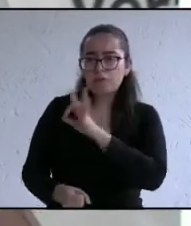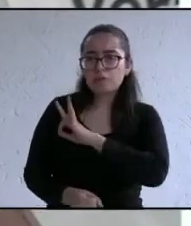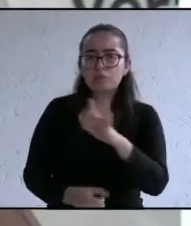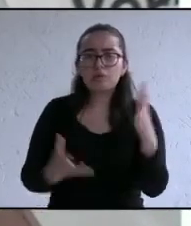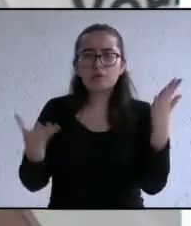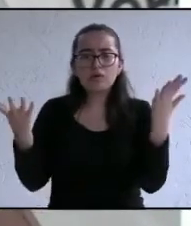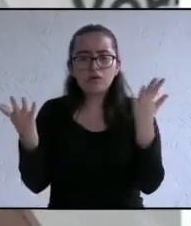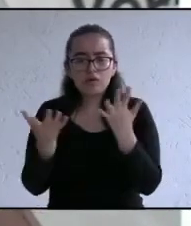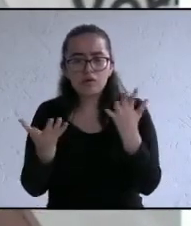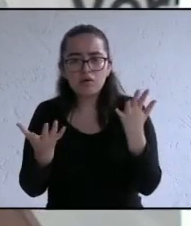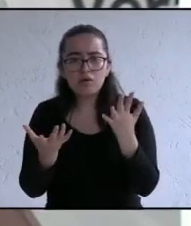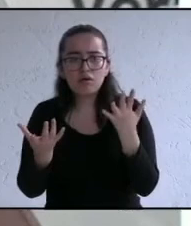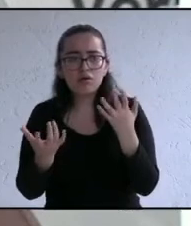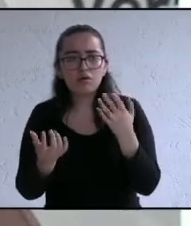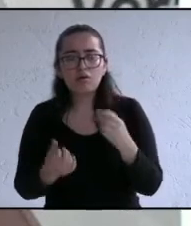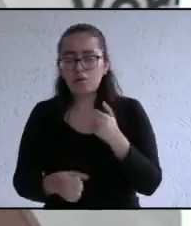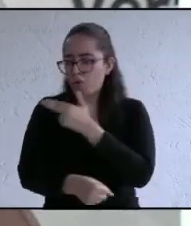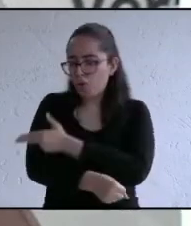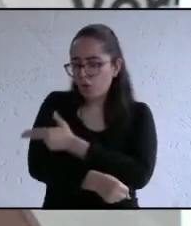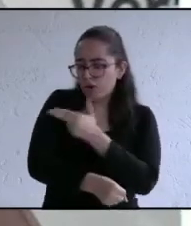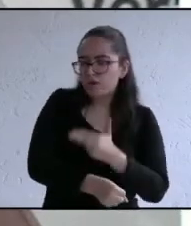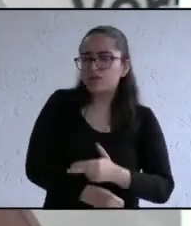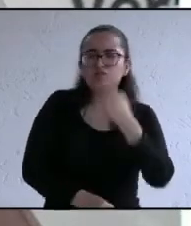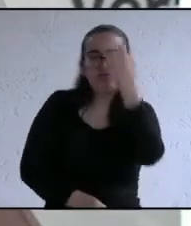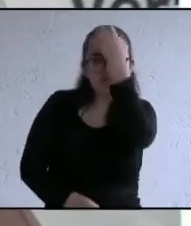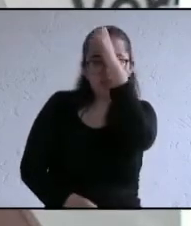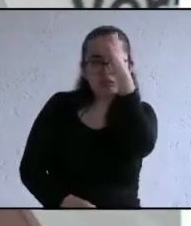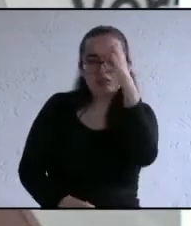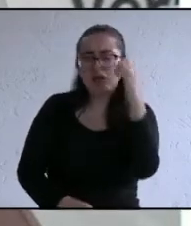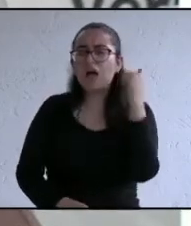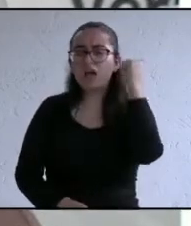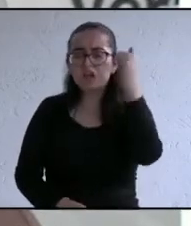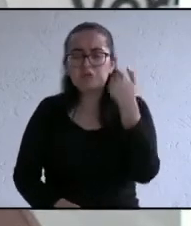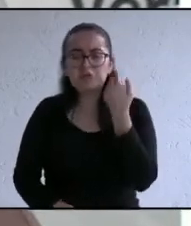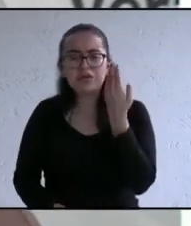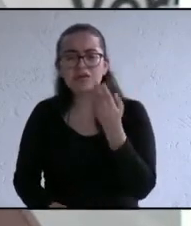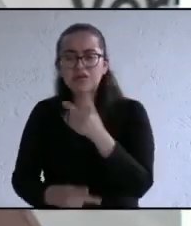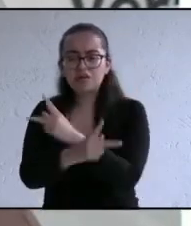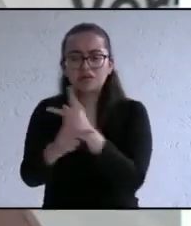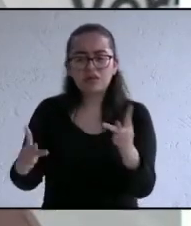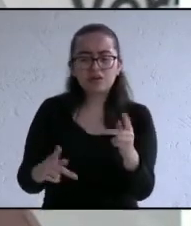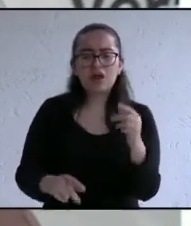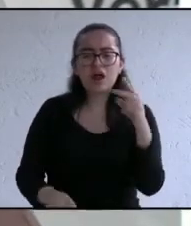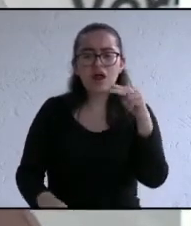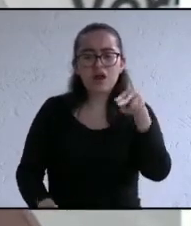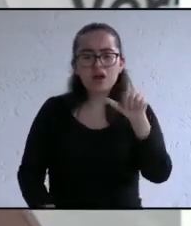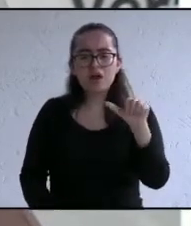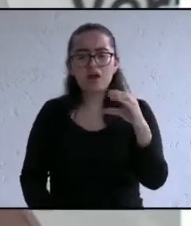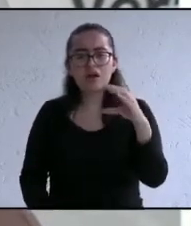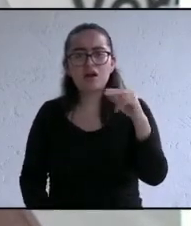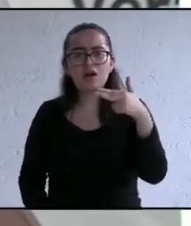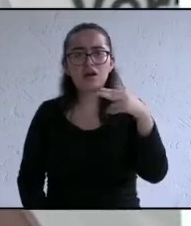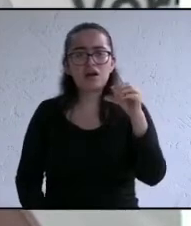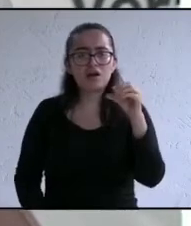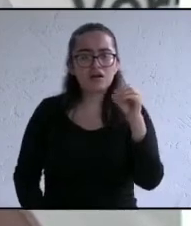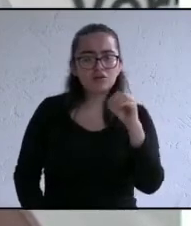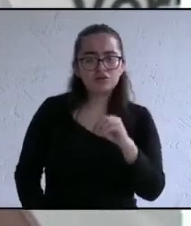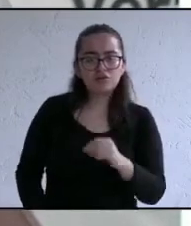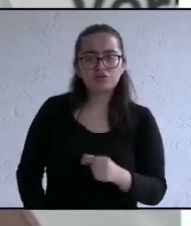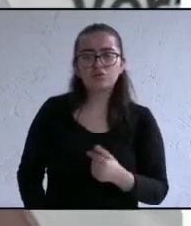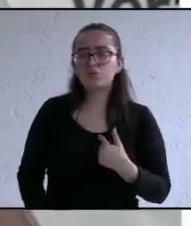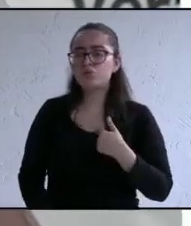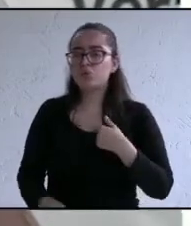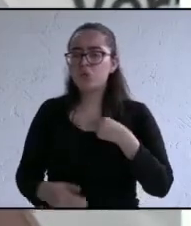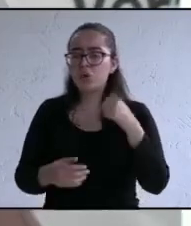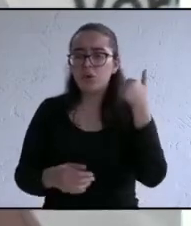nuestro municipio con honestidad y experiencia lo que Actopan quiere Nacho del Moral PRD este 6 de junio los